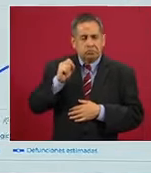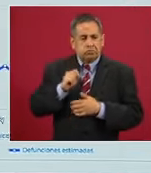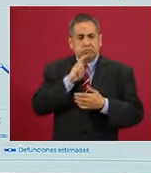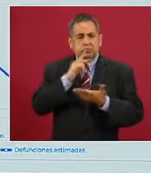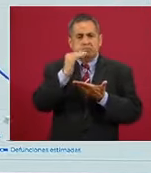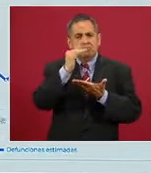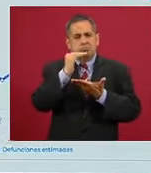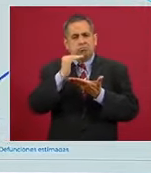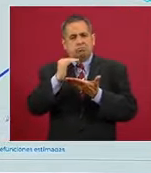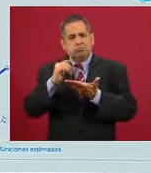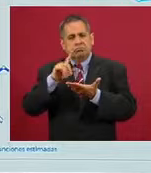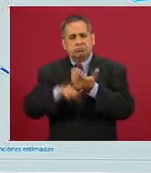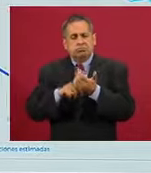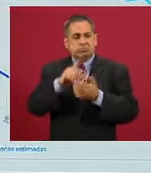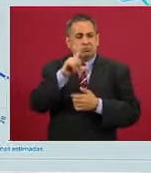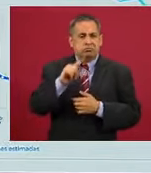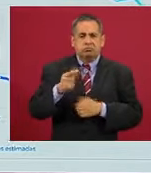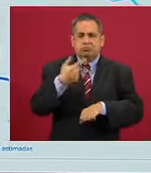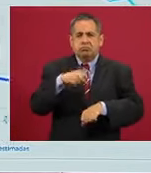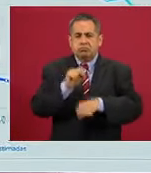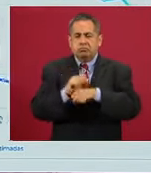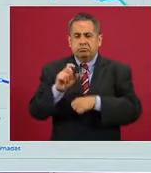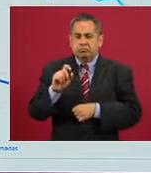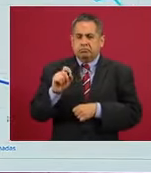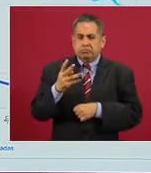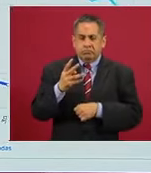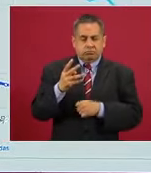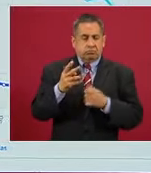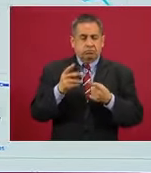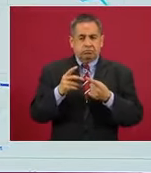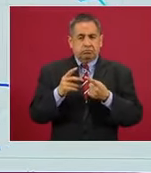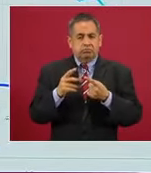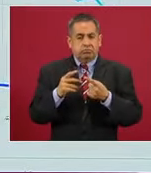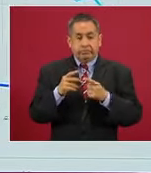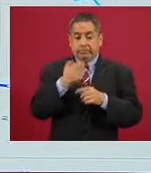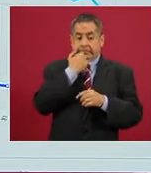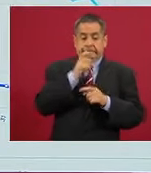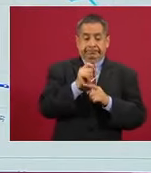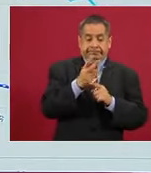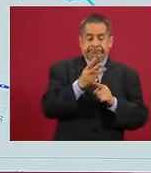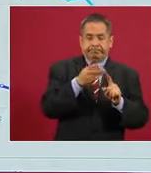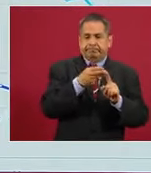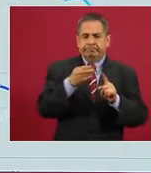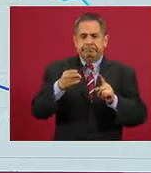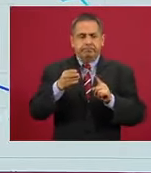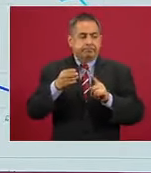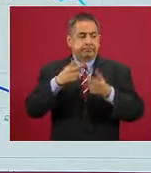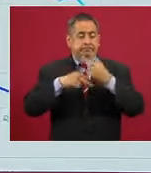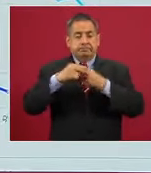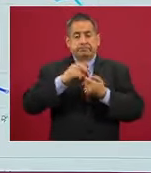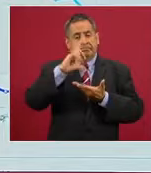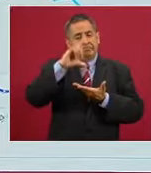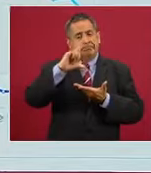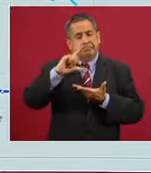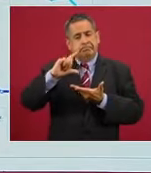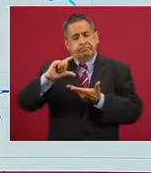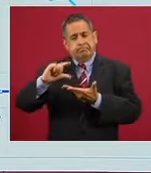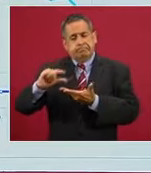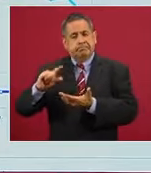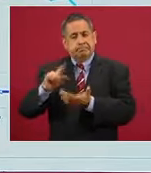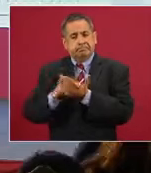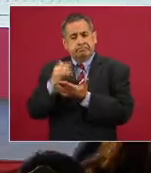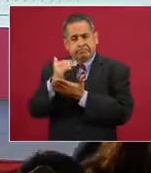vean ustedes cómo llegó a la semana 24 con un punto, perdón, la semana 23 con un punto máximo y desde la semana 23 en